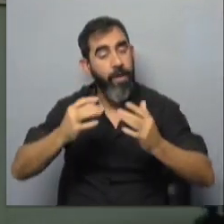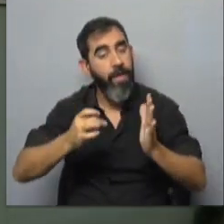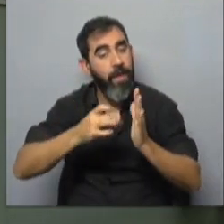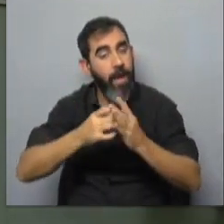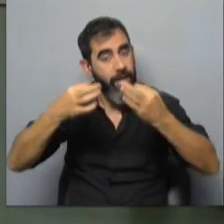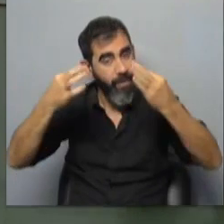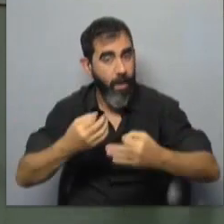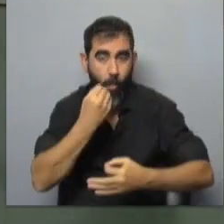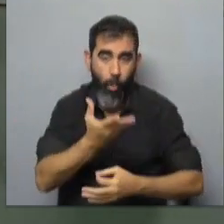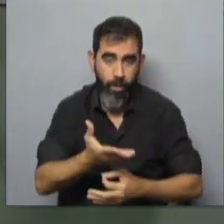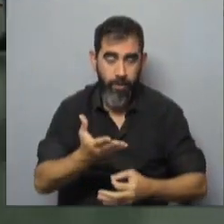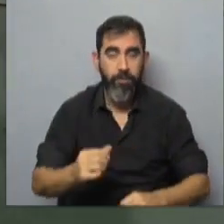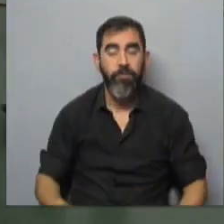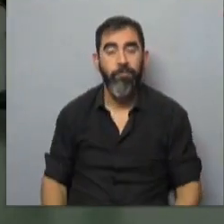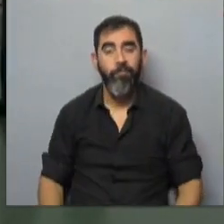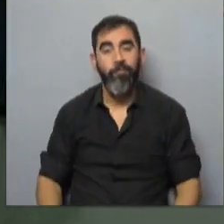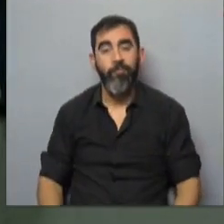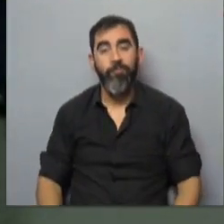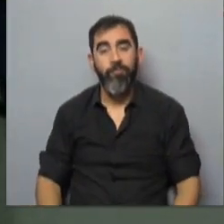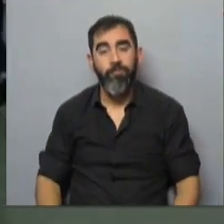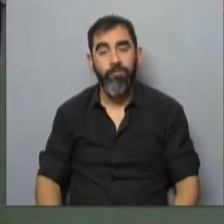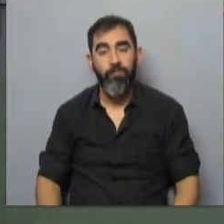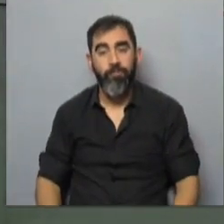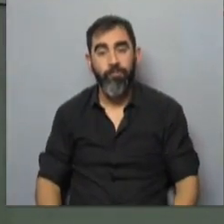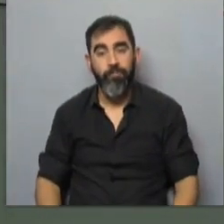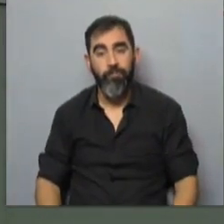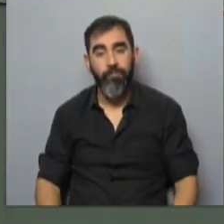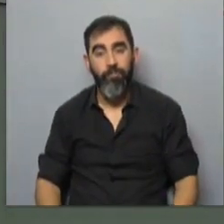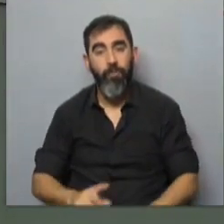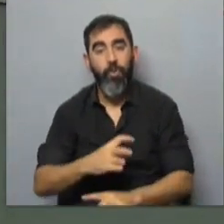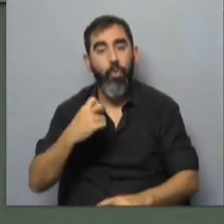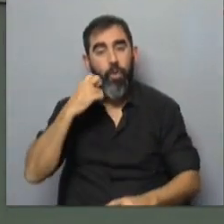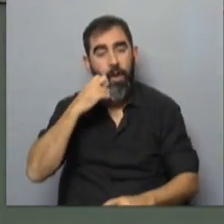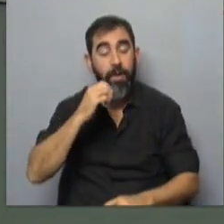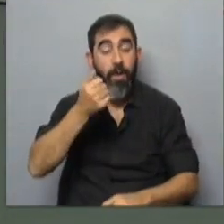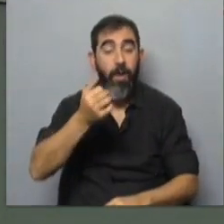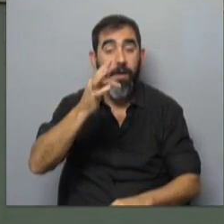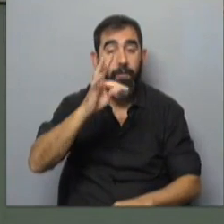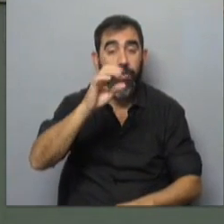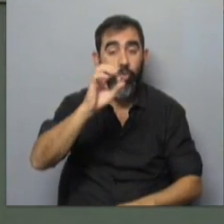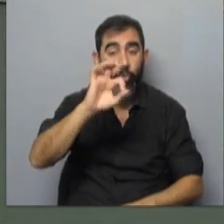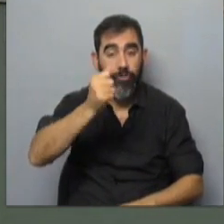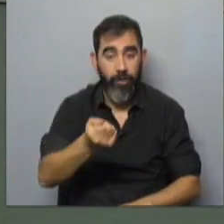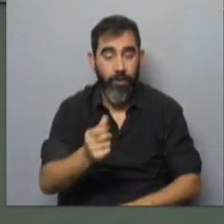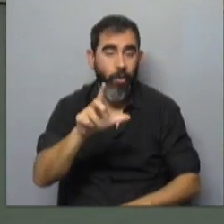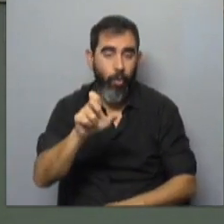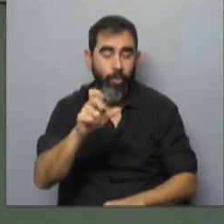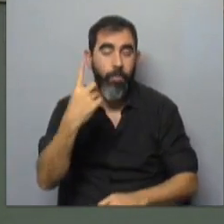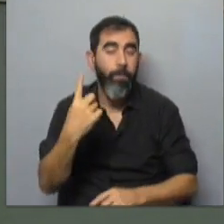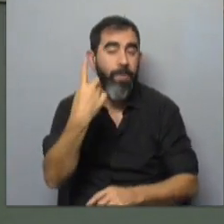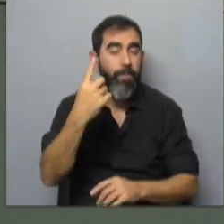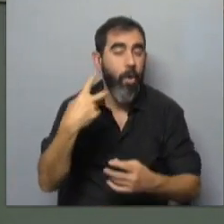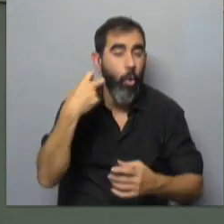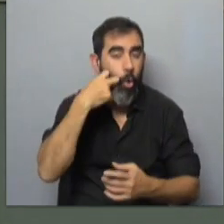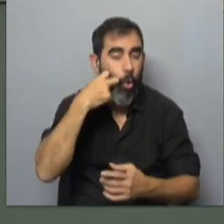sea una carne de buena calidad la que venga desde Brasil, que no es una carne con aftosa. Y señaló que, obviamente, uno de los principales